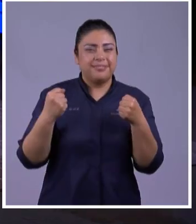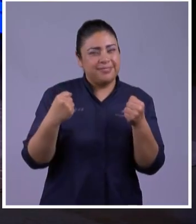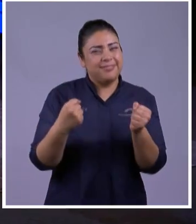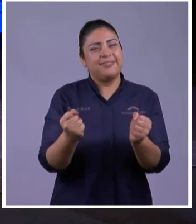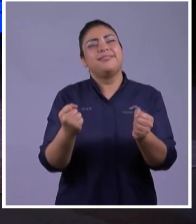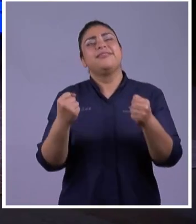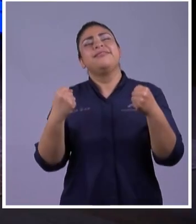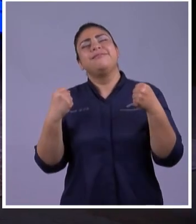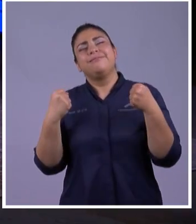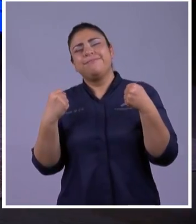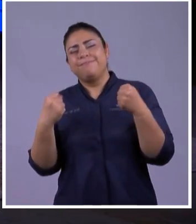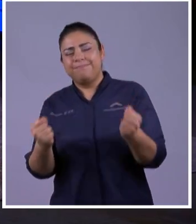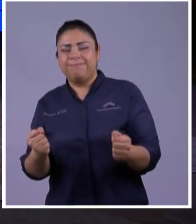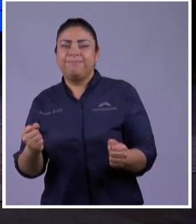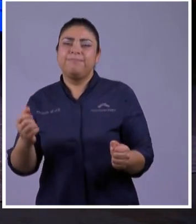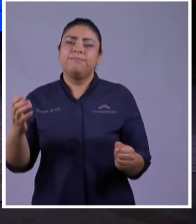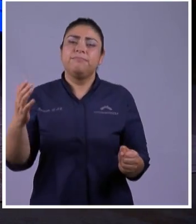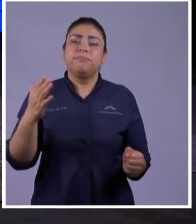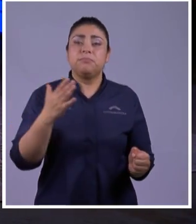Gracias